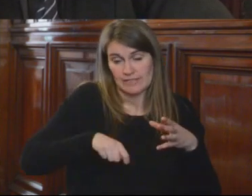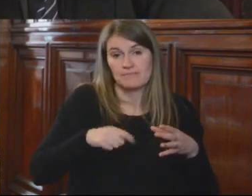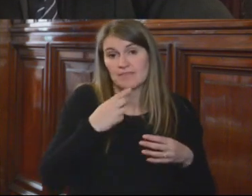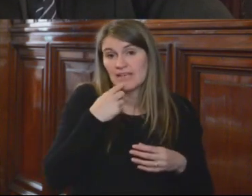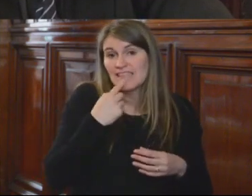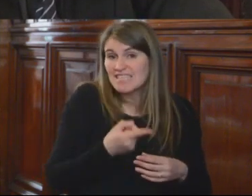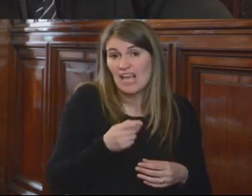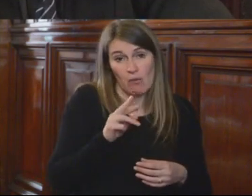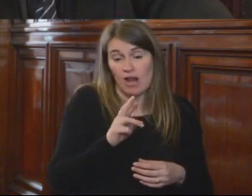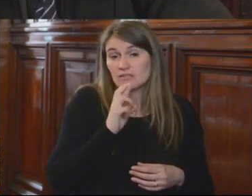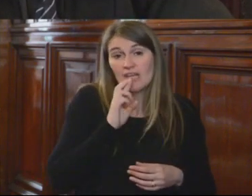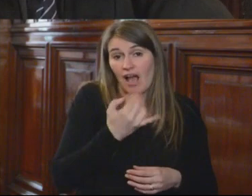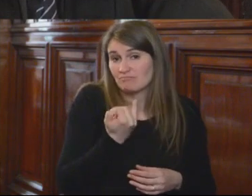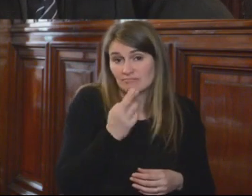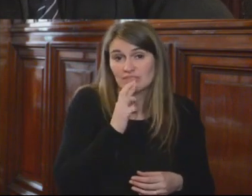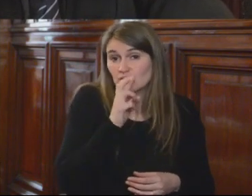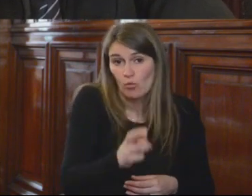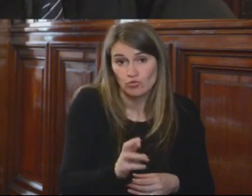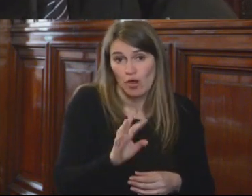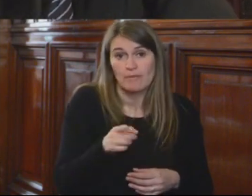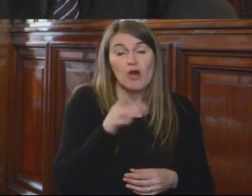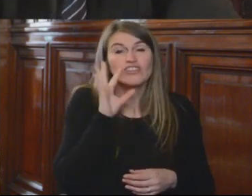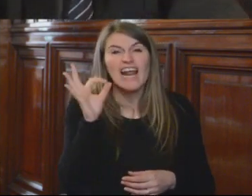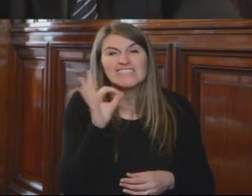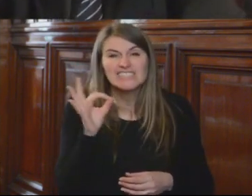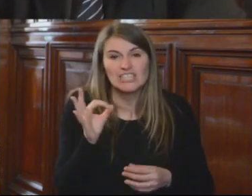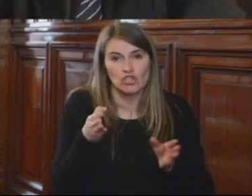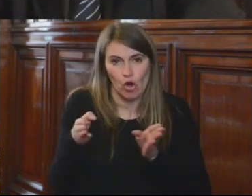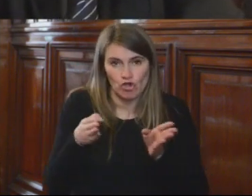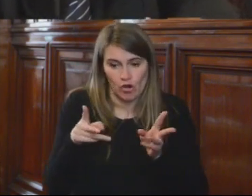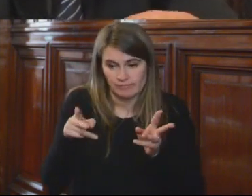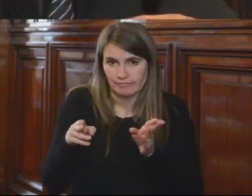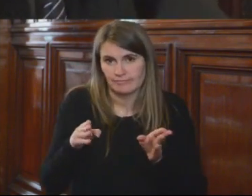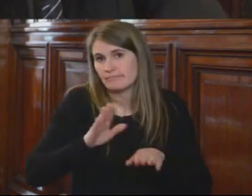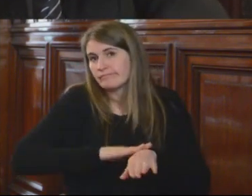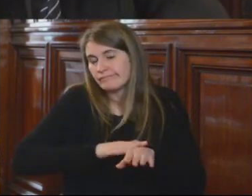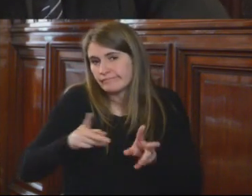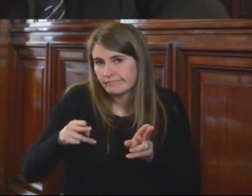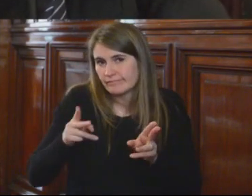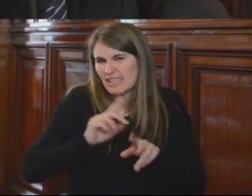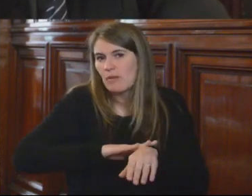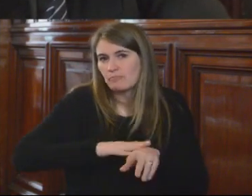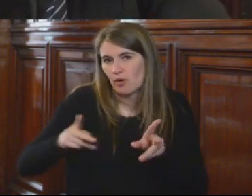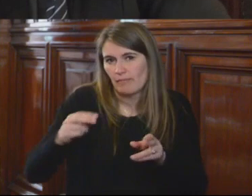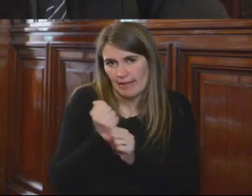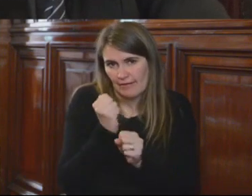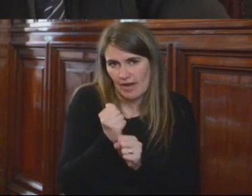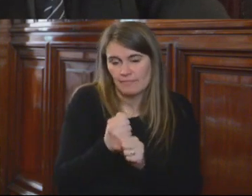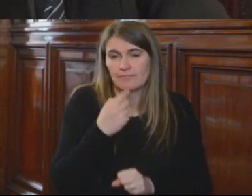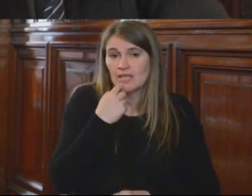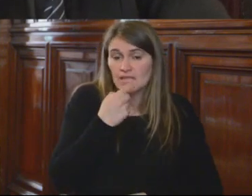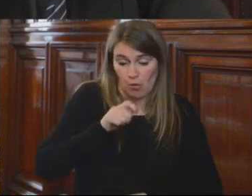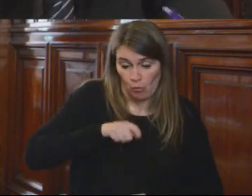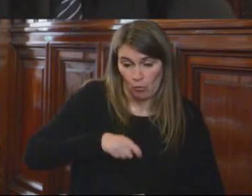resolución en el marco de la transitoriedad, valga la redundancia que el Consejo de la Magistratura tomó como criterios